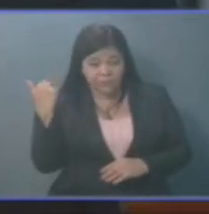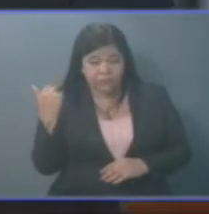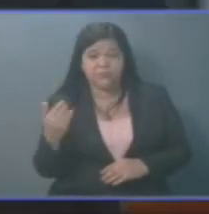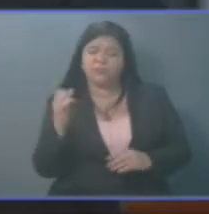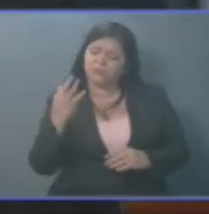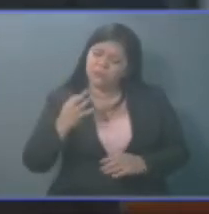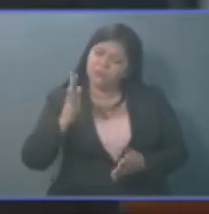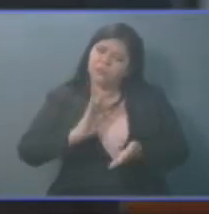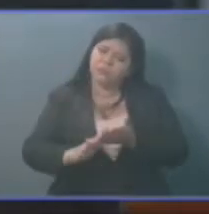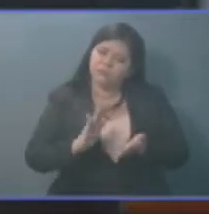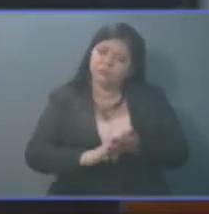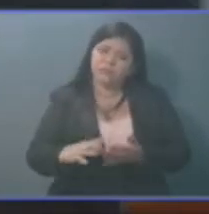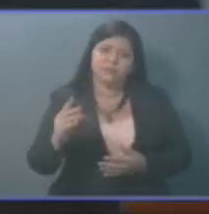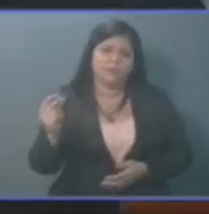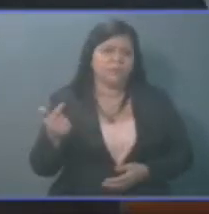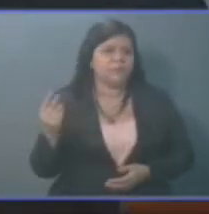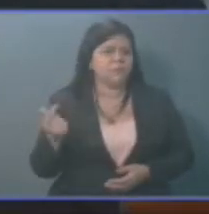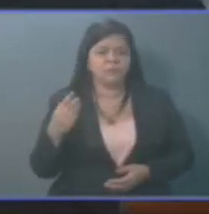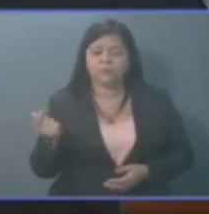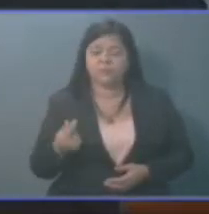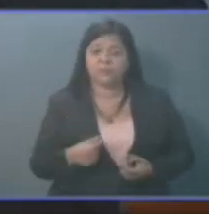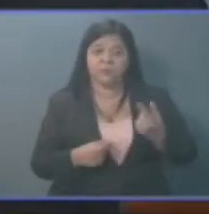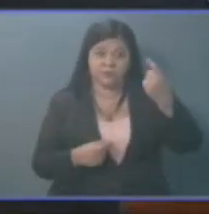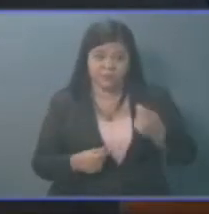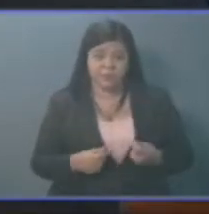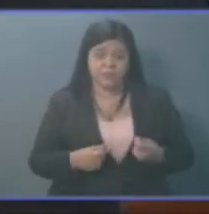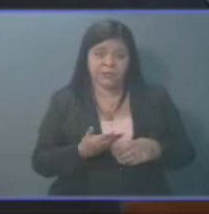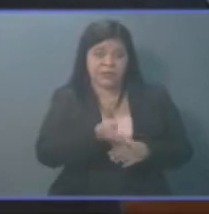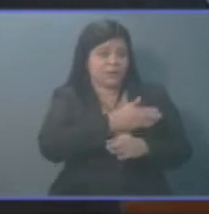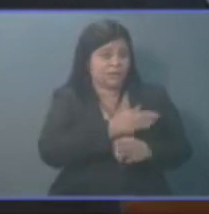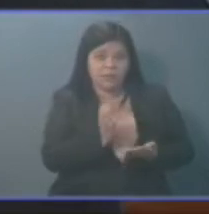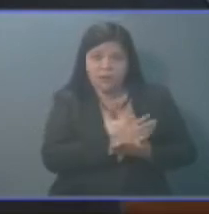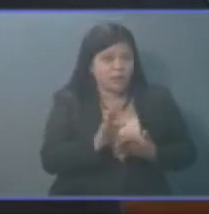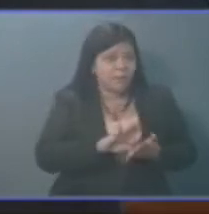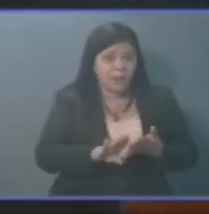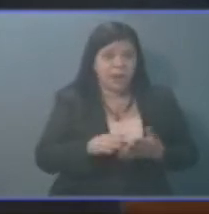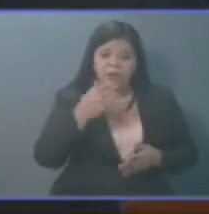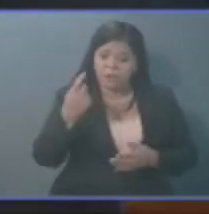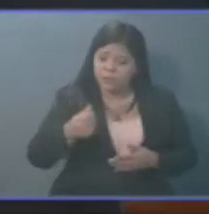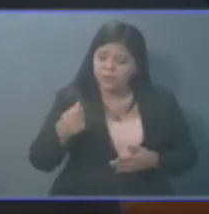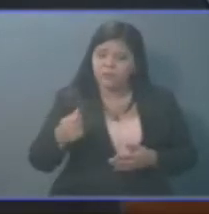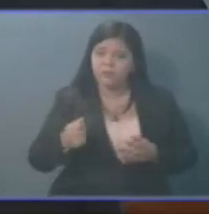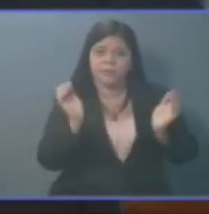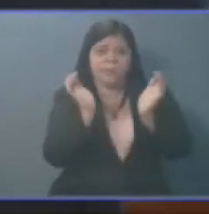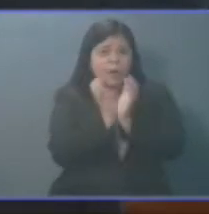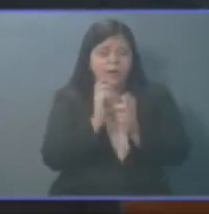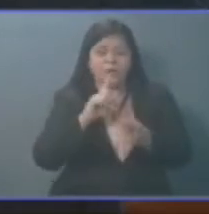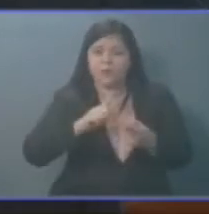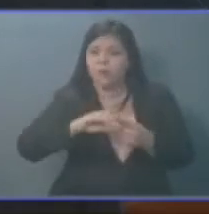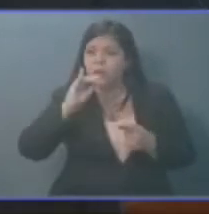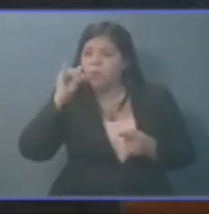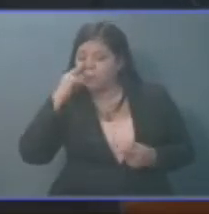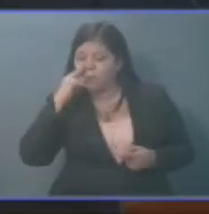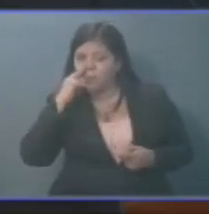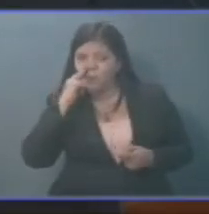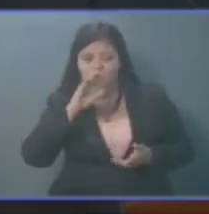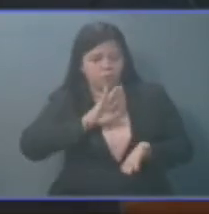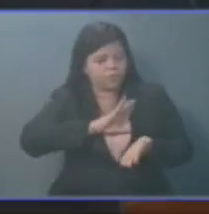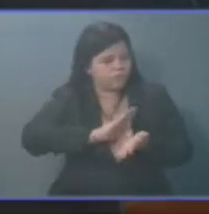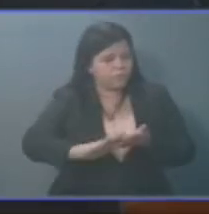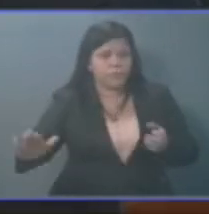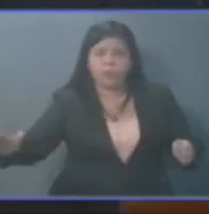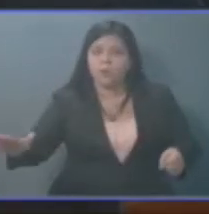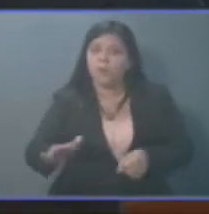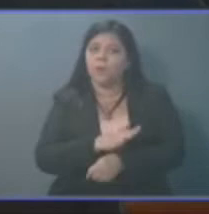con la urgencia los meses que se les deben. El mes de mayo y el mes de junio debe de